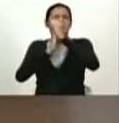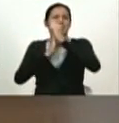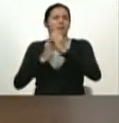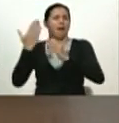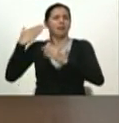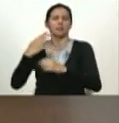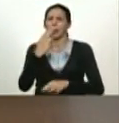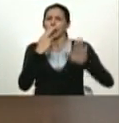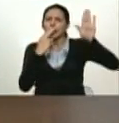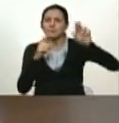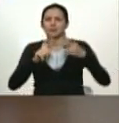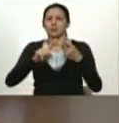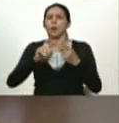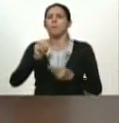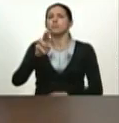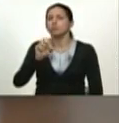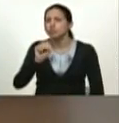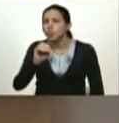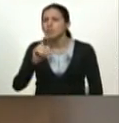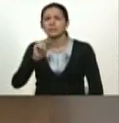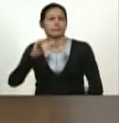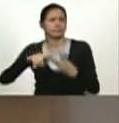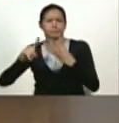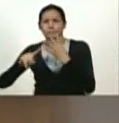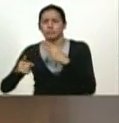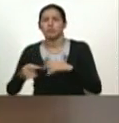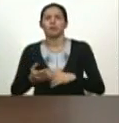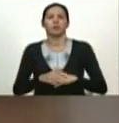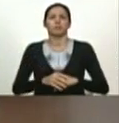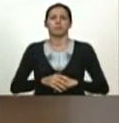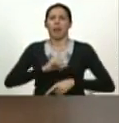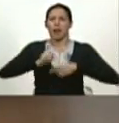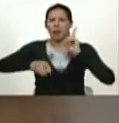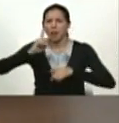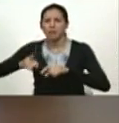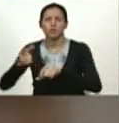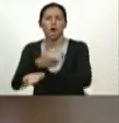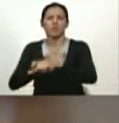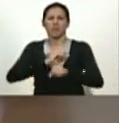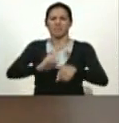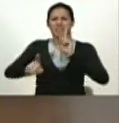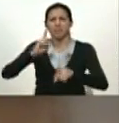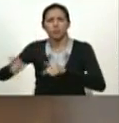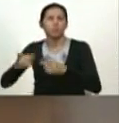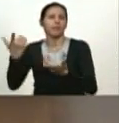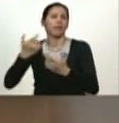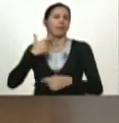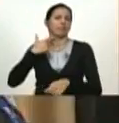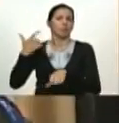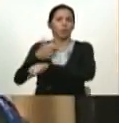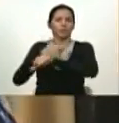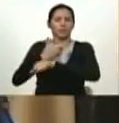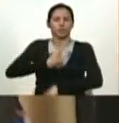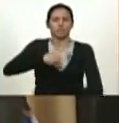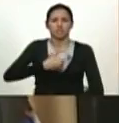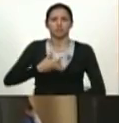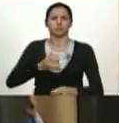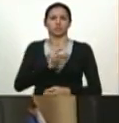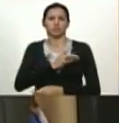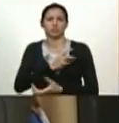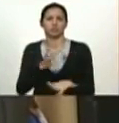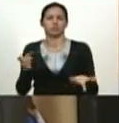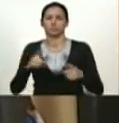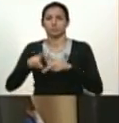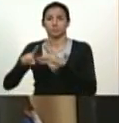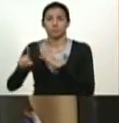hizo Hitler, lo primero que hizo Franco, Pinochet, Videla, los fascistas, neofascistas. Bueno,